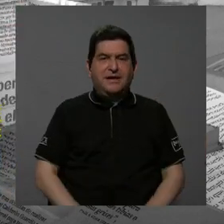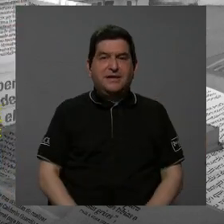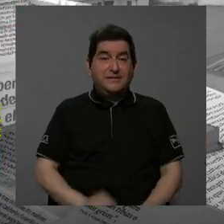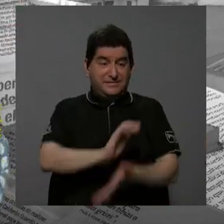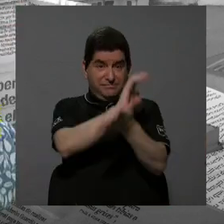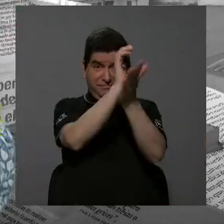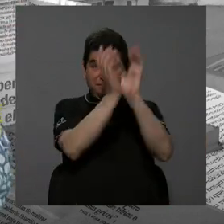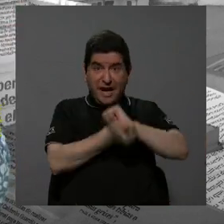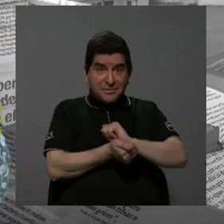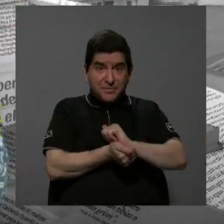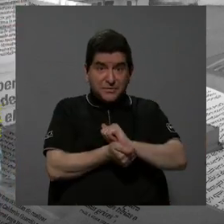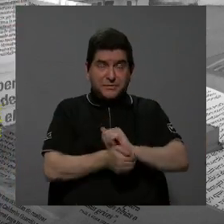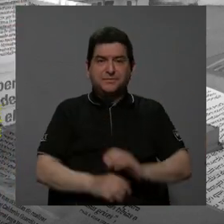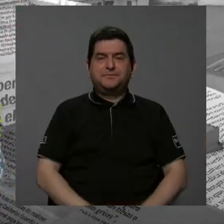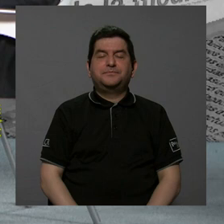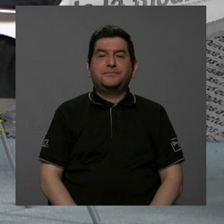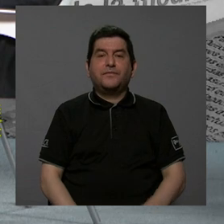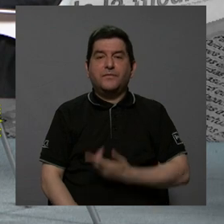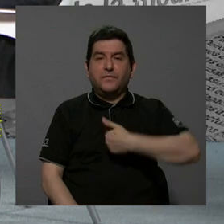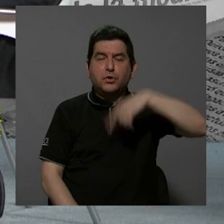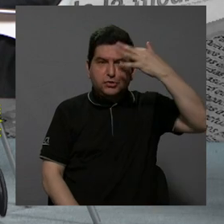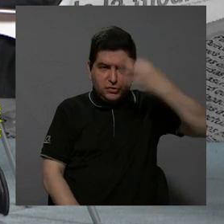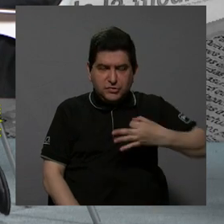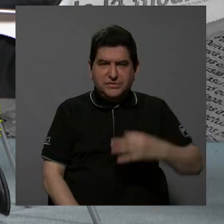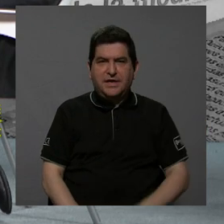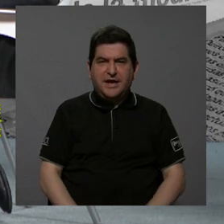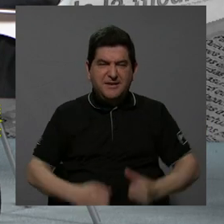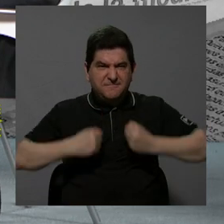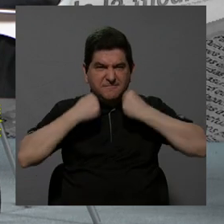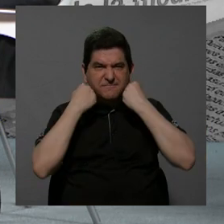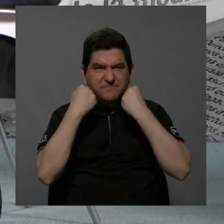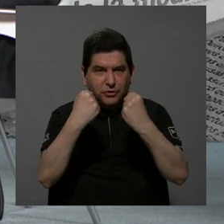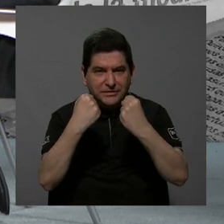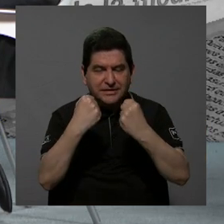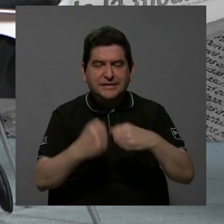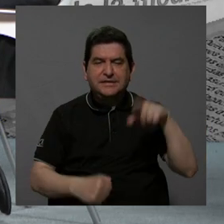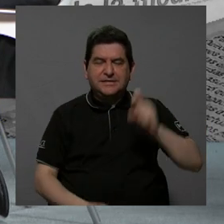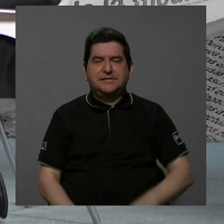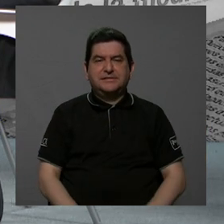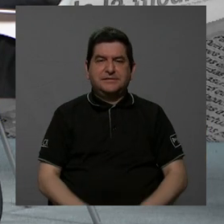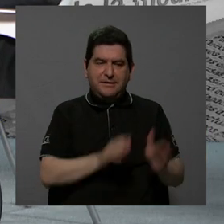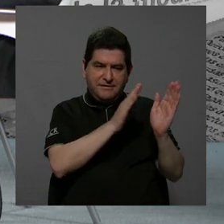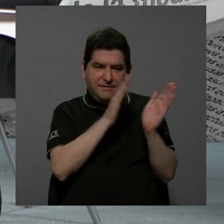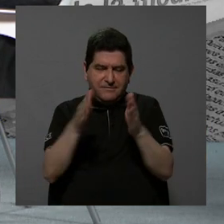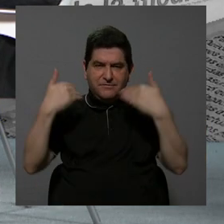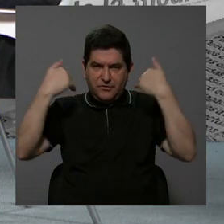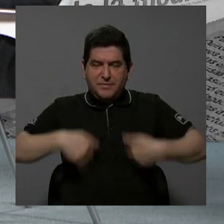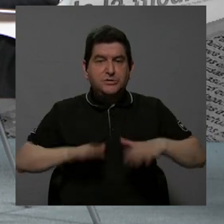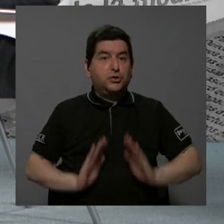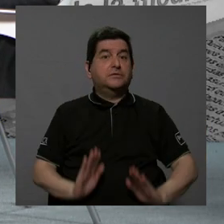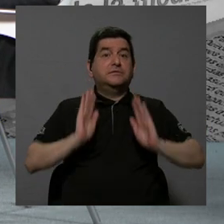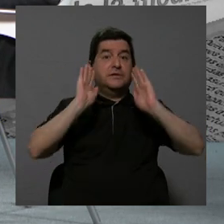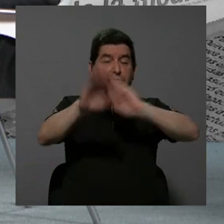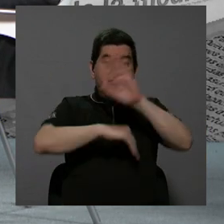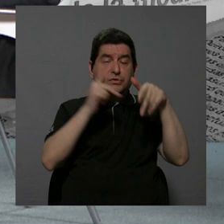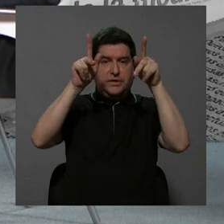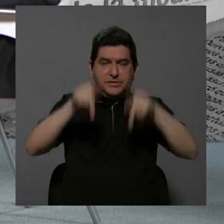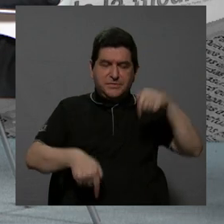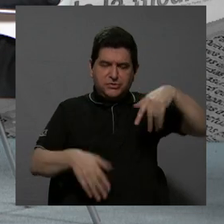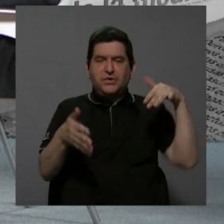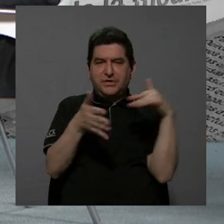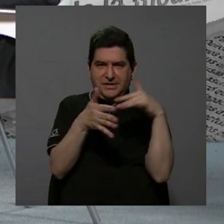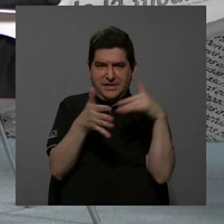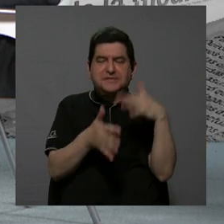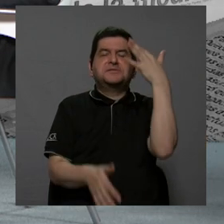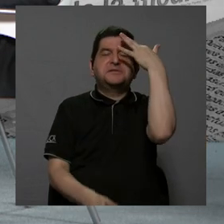un cambio, etcétera? O sea, nosotros lo que creemos es que tenemos que fortalecer mucho más la formación humanista, que ha sido maravillosa. Todos los que pasamos por aquí